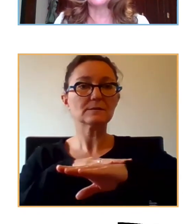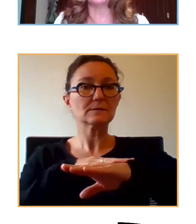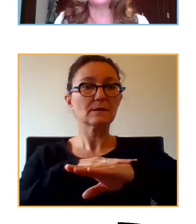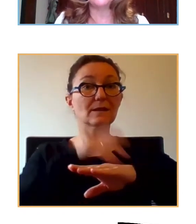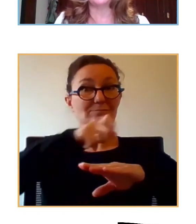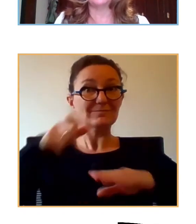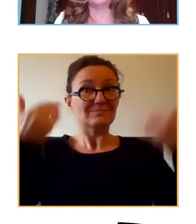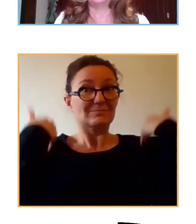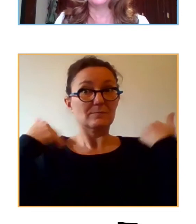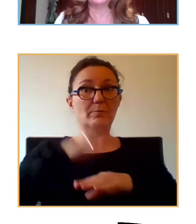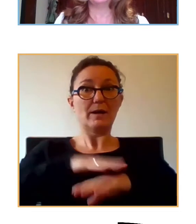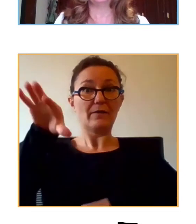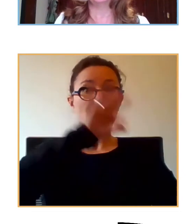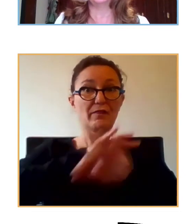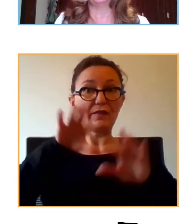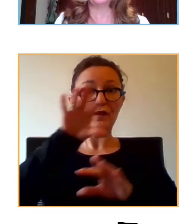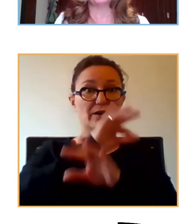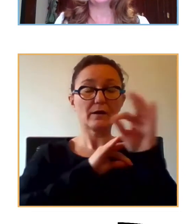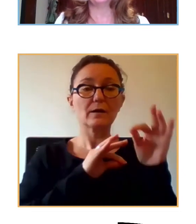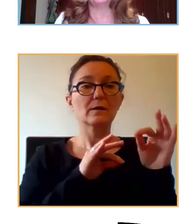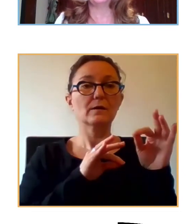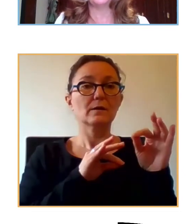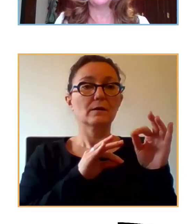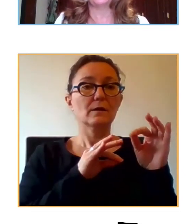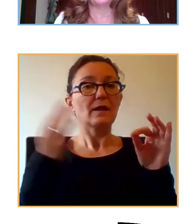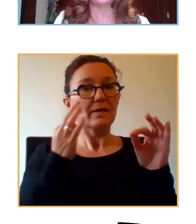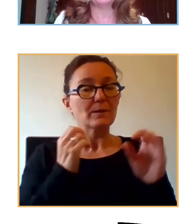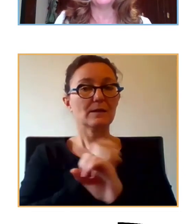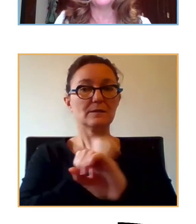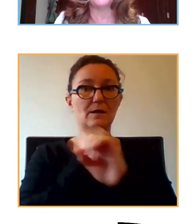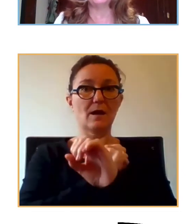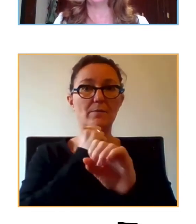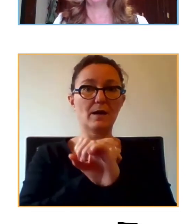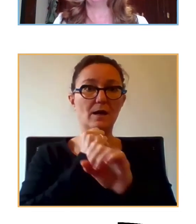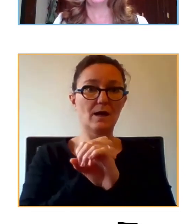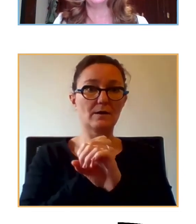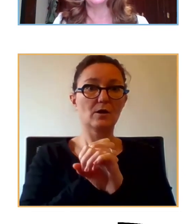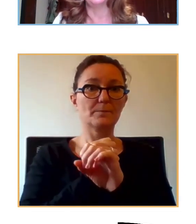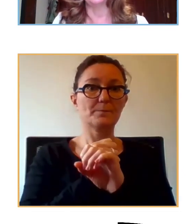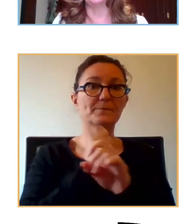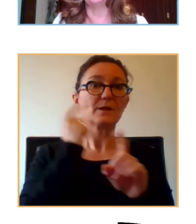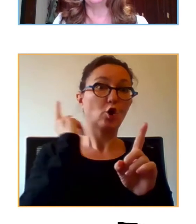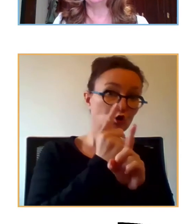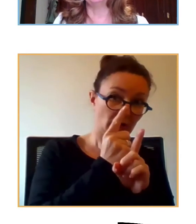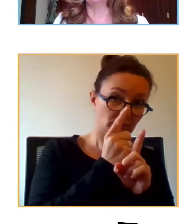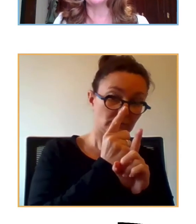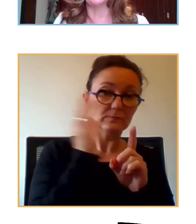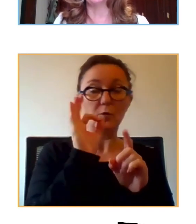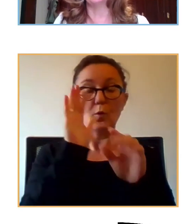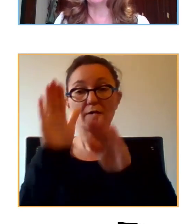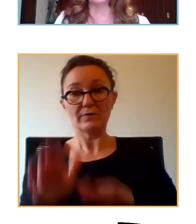decisiones, que tienen que estar trabajando contra o a favor de la incertidumbre. Y